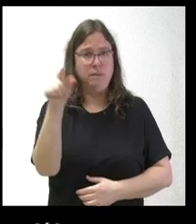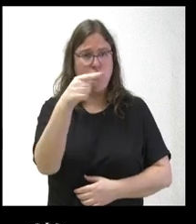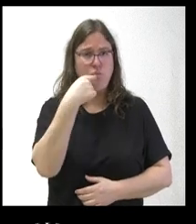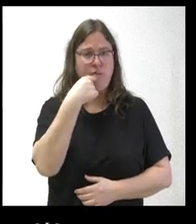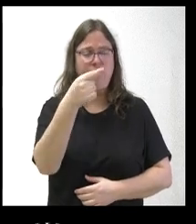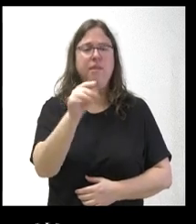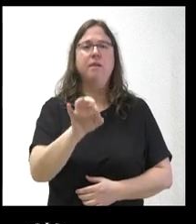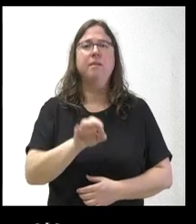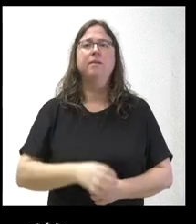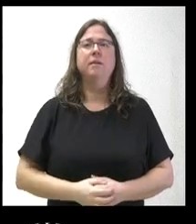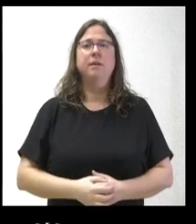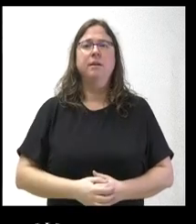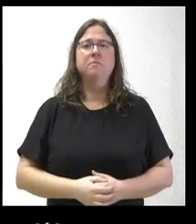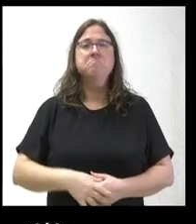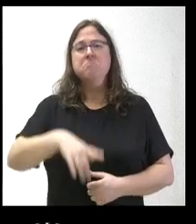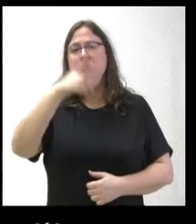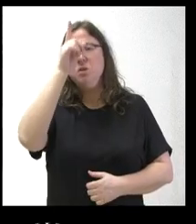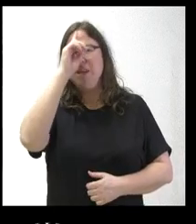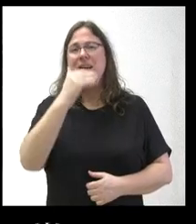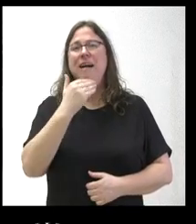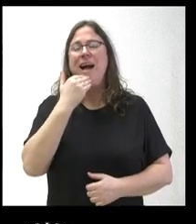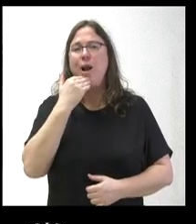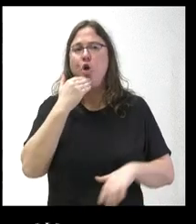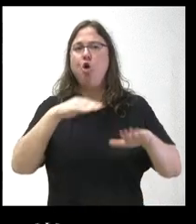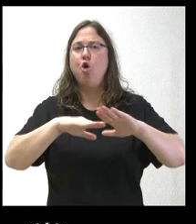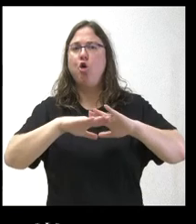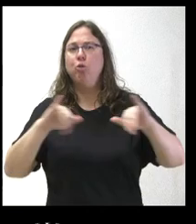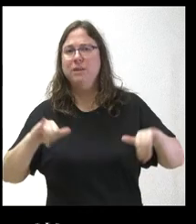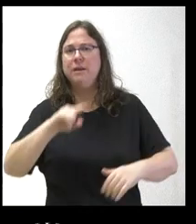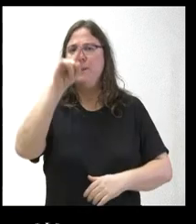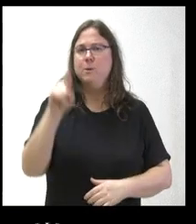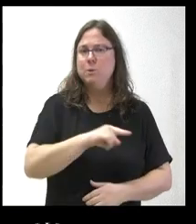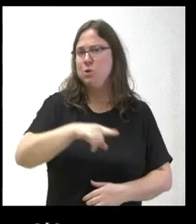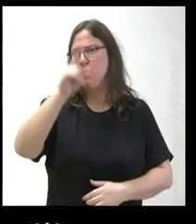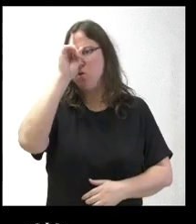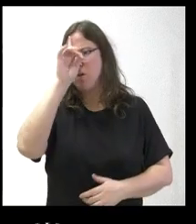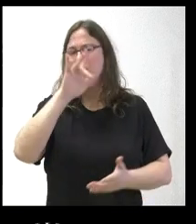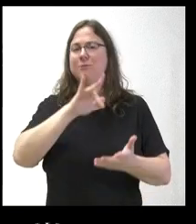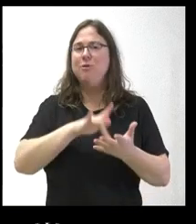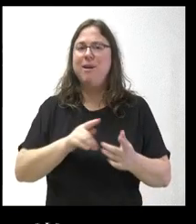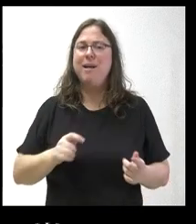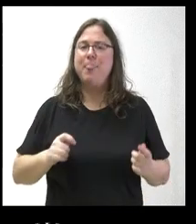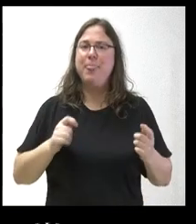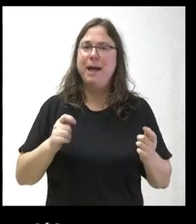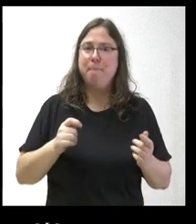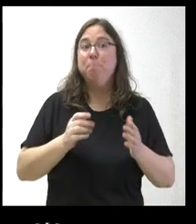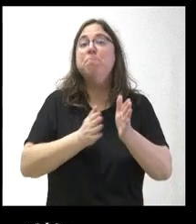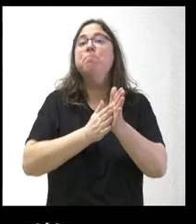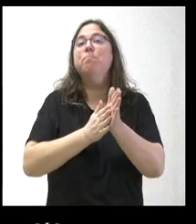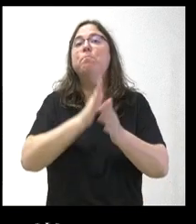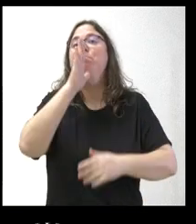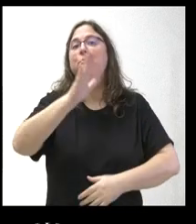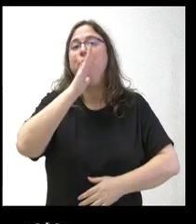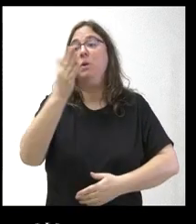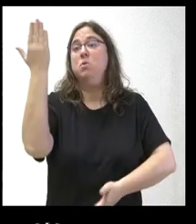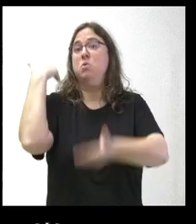no sabía si había habido alguna compensación que hubiese motivado el hecho de que, en los últimos 30 años,